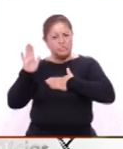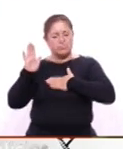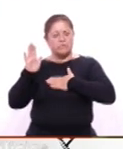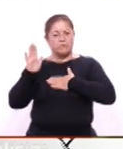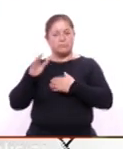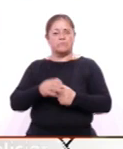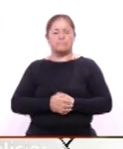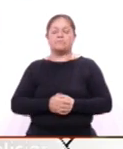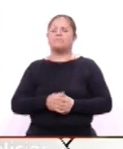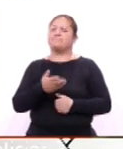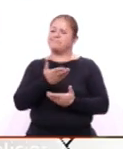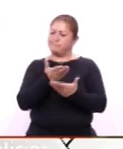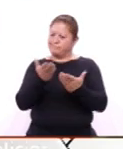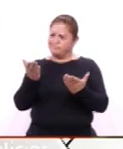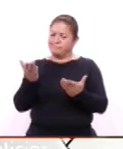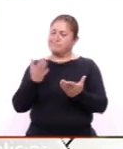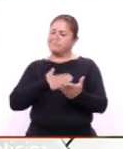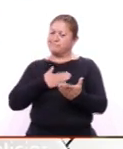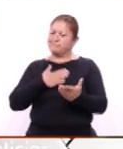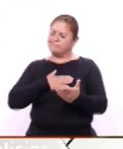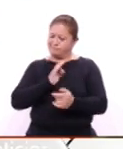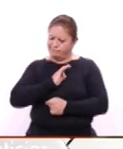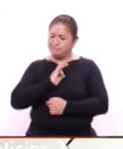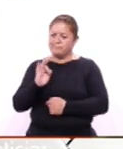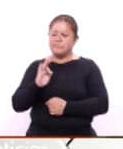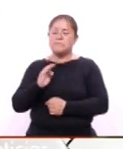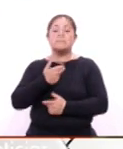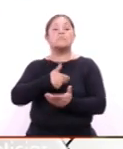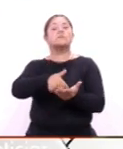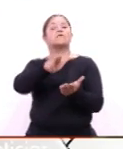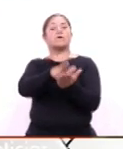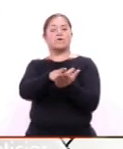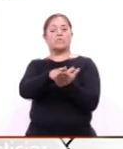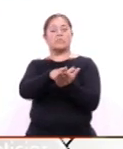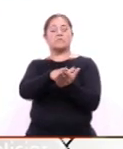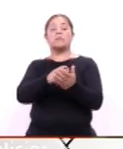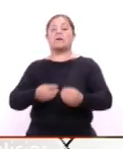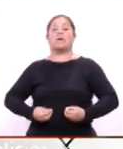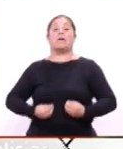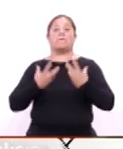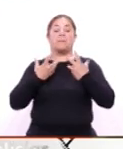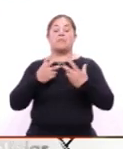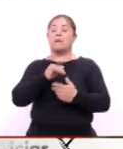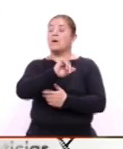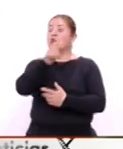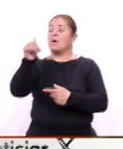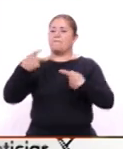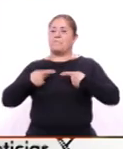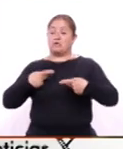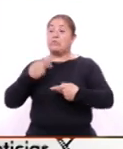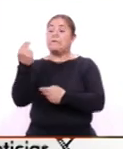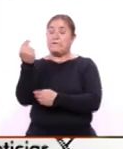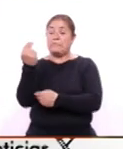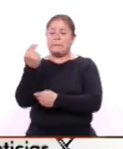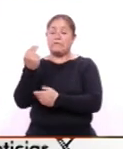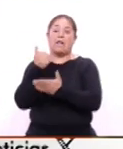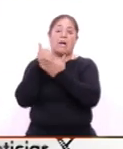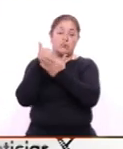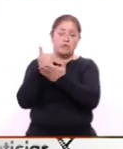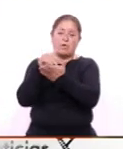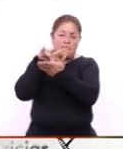nos desafiamos a nosotros mismos a ser héroes en la vida de quienes necesitan ayuda y apoyo